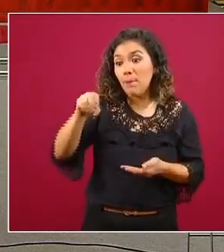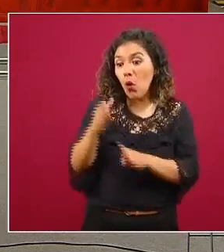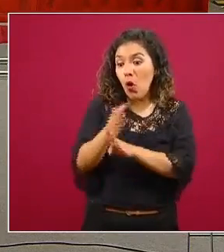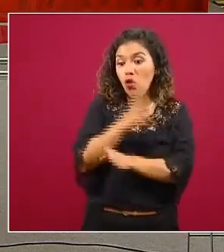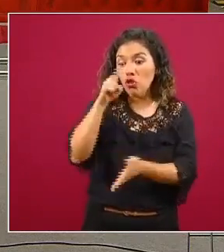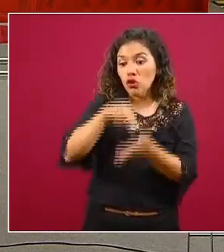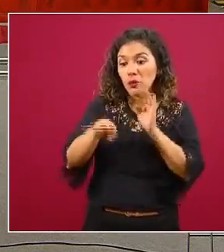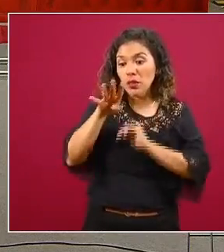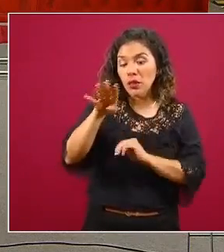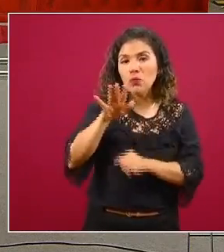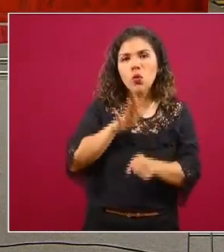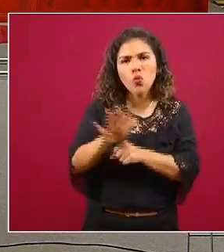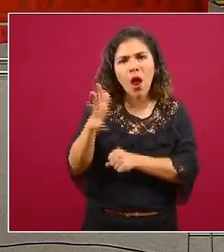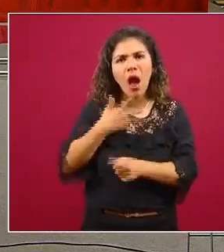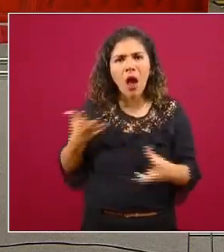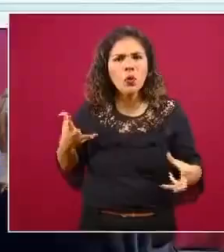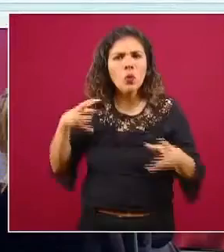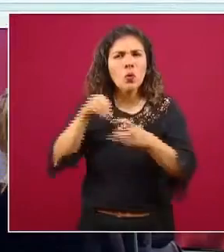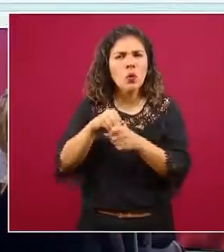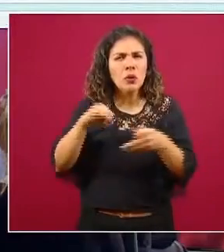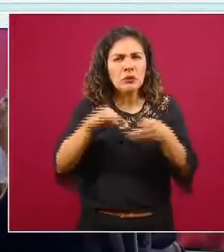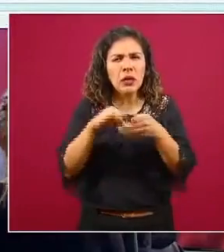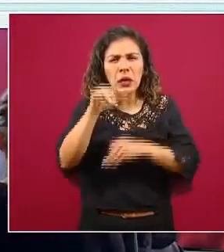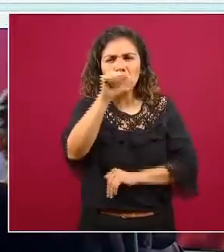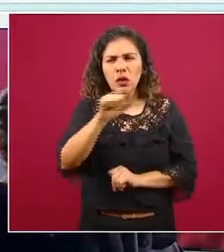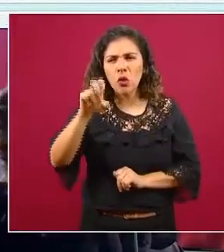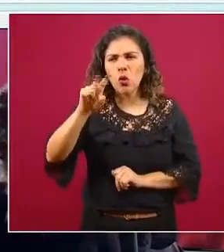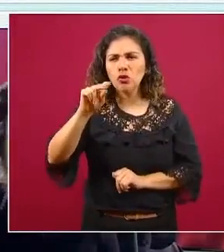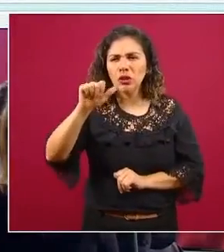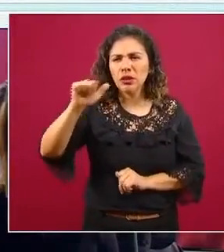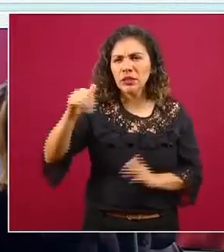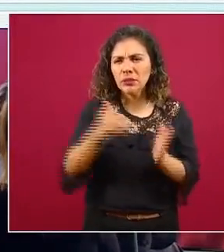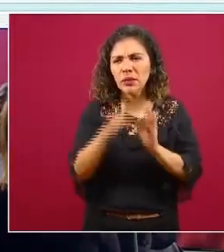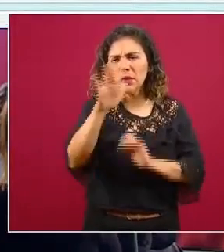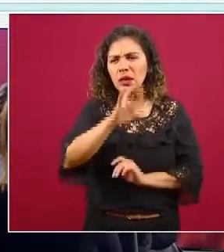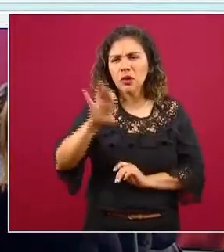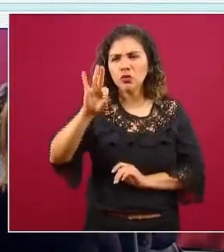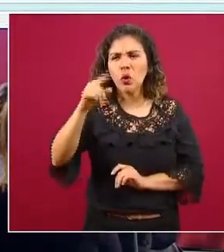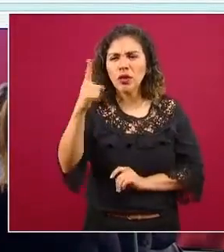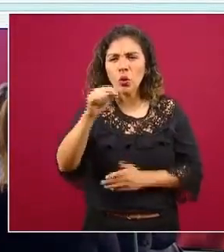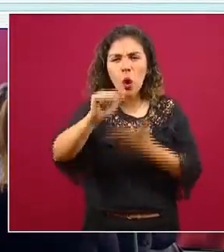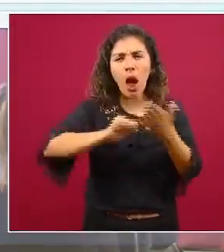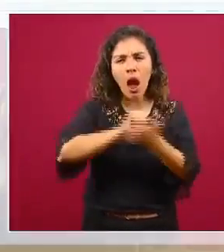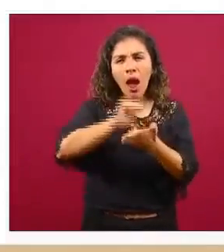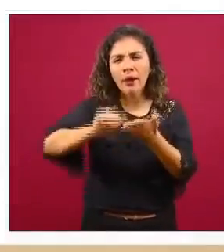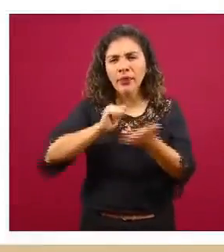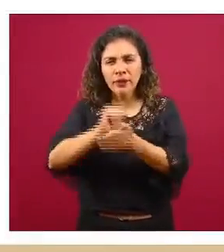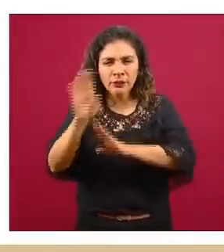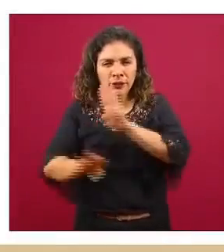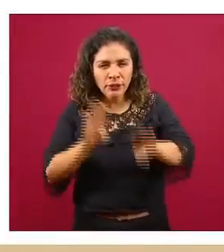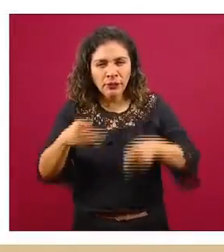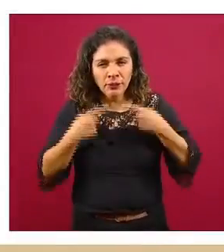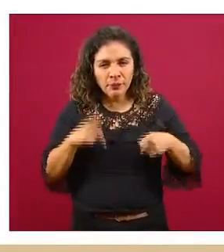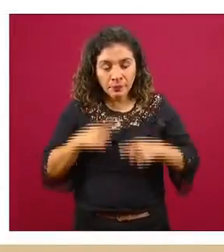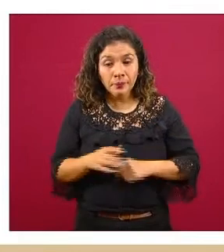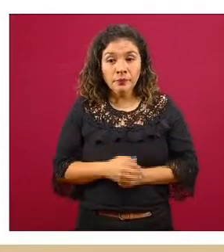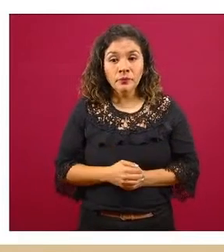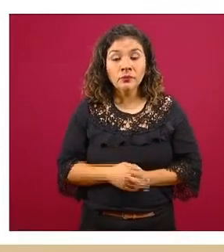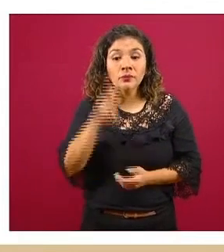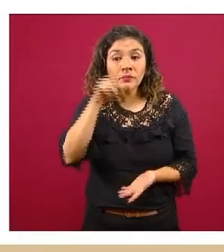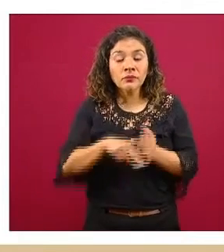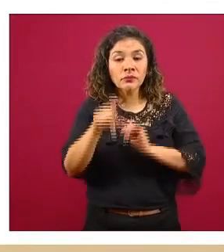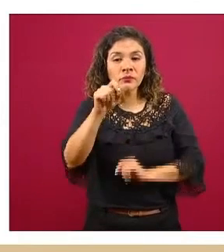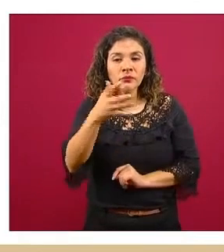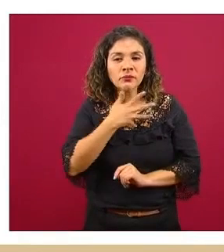2019 que tenía un total de 686 mil 541 actas de defunción y en el